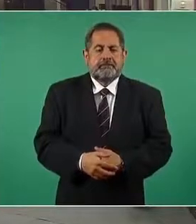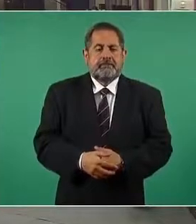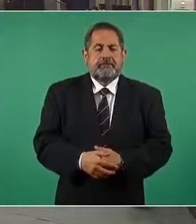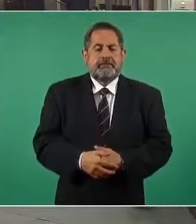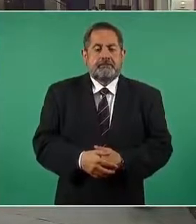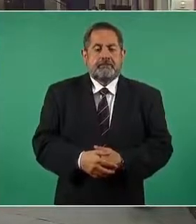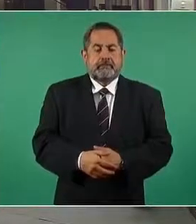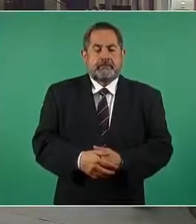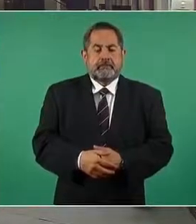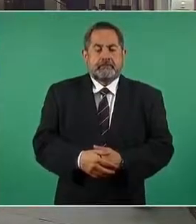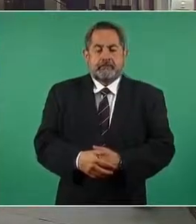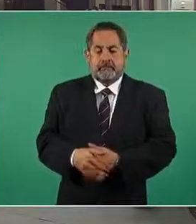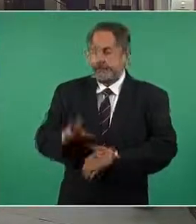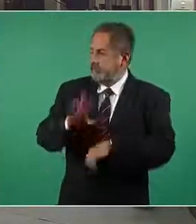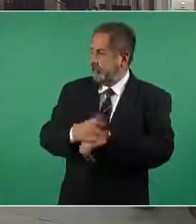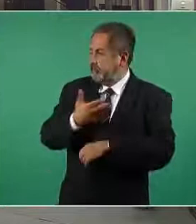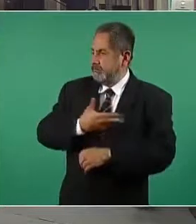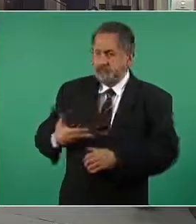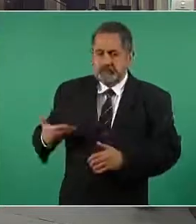Con permiso señor presidente